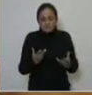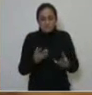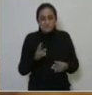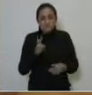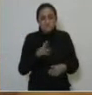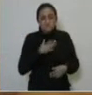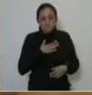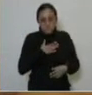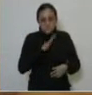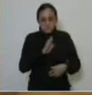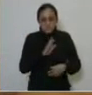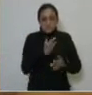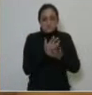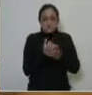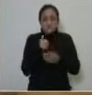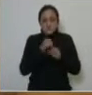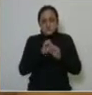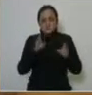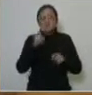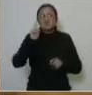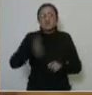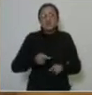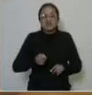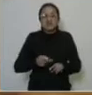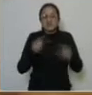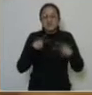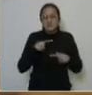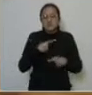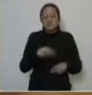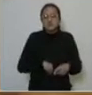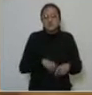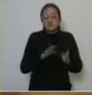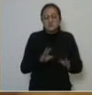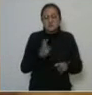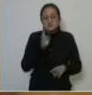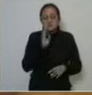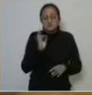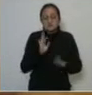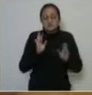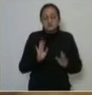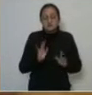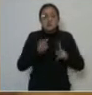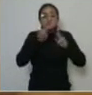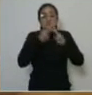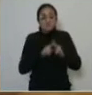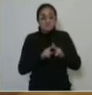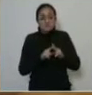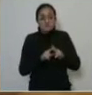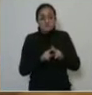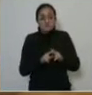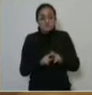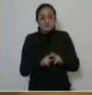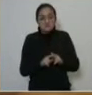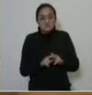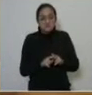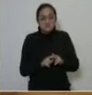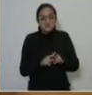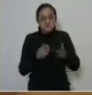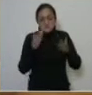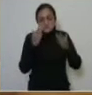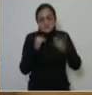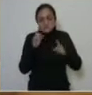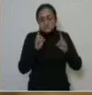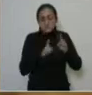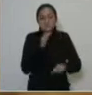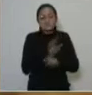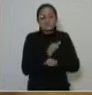compromiso es el esclarecimiento de los hechos. Y se empieza, sin duda, por